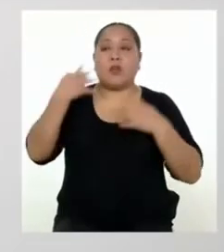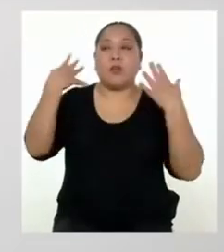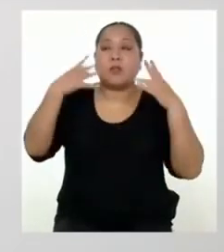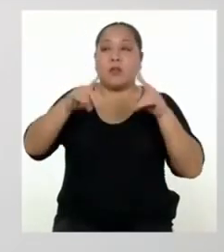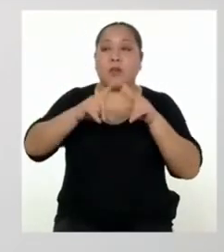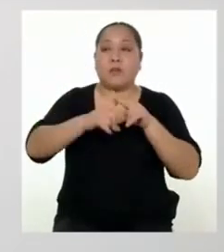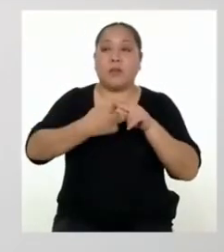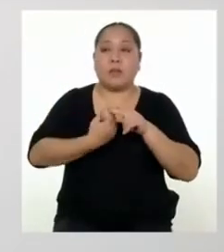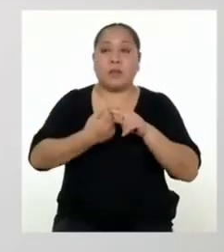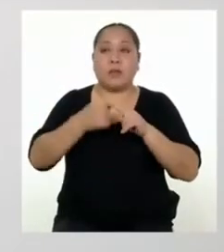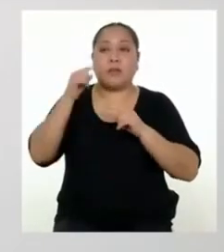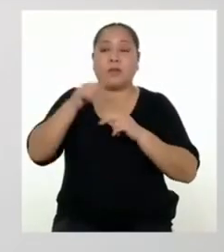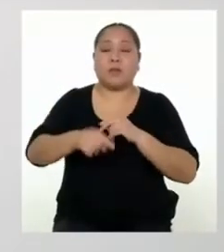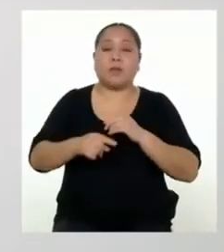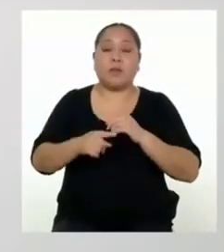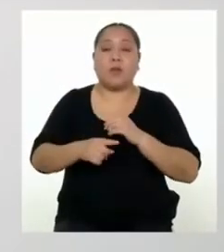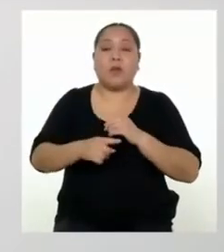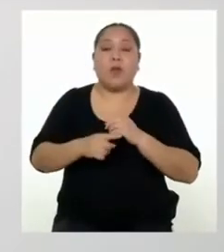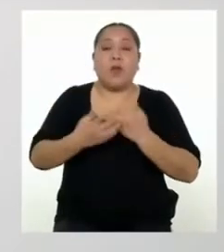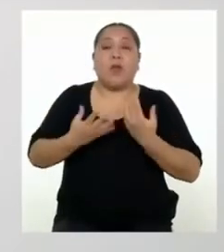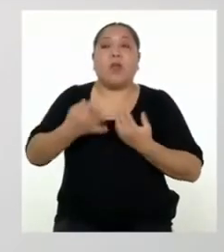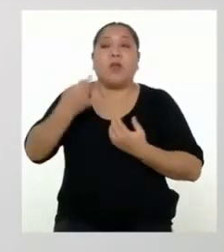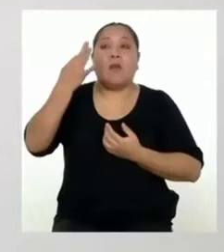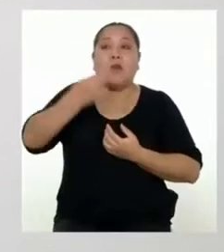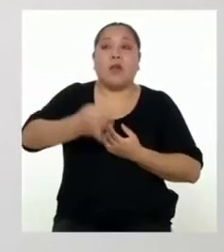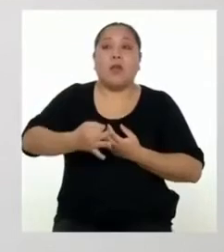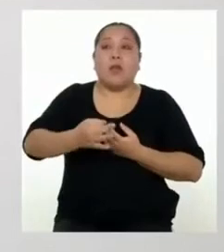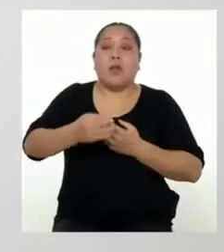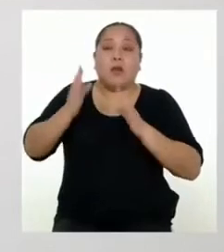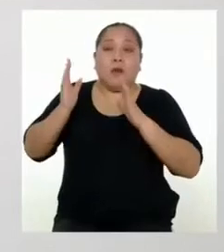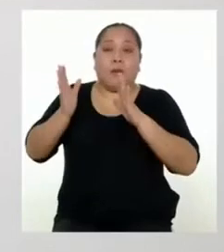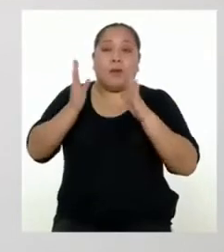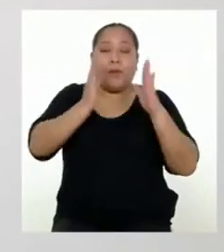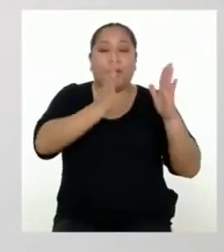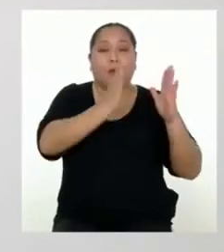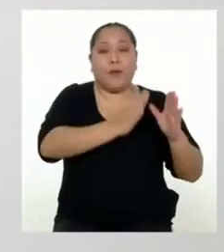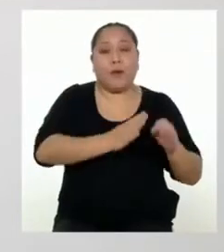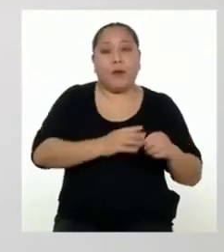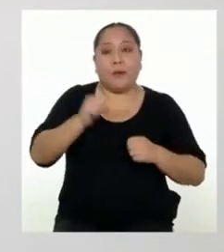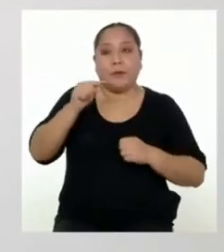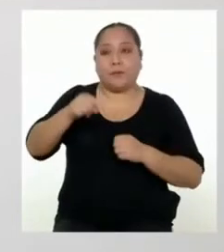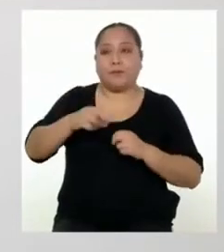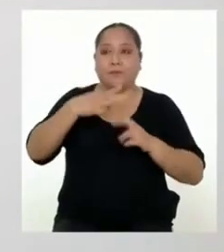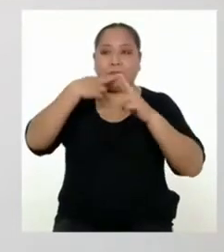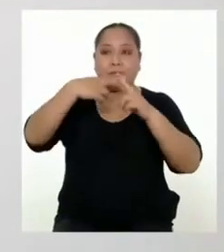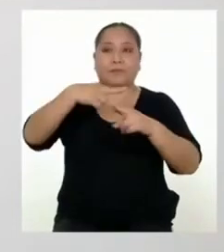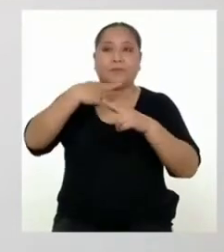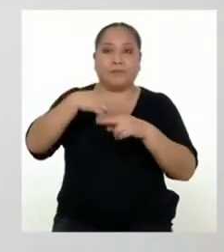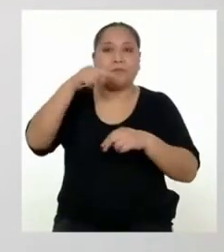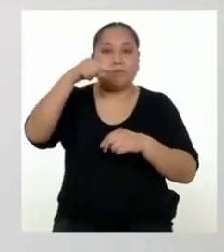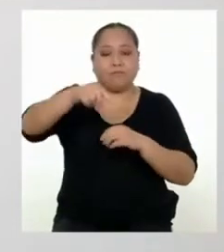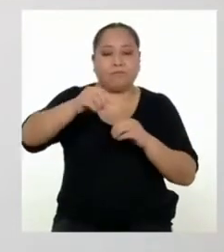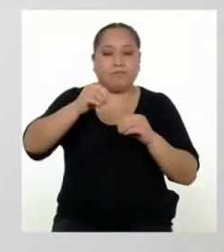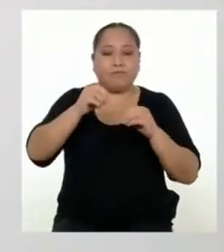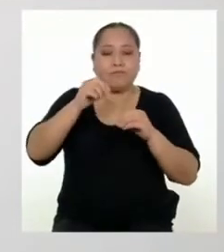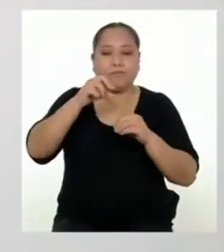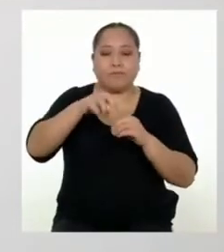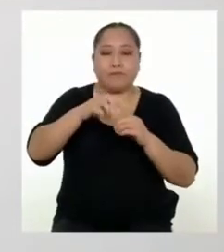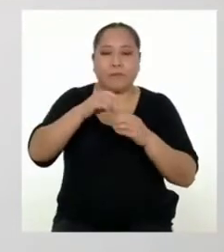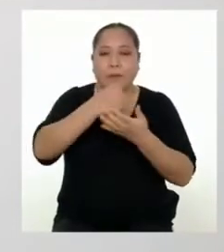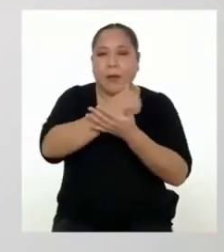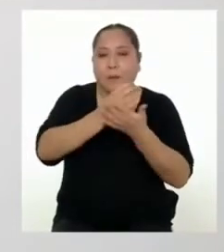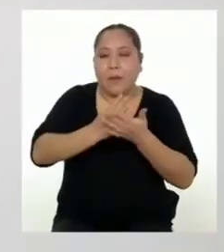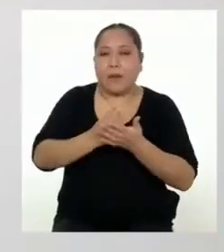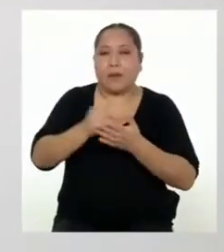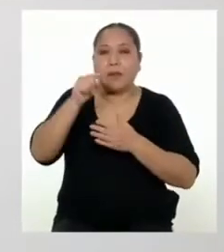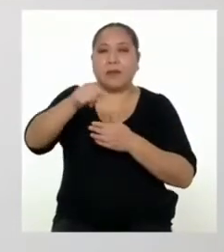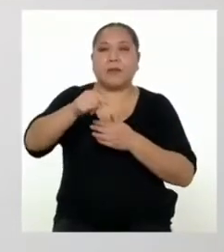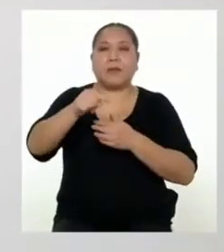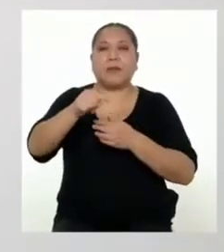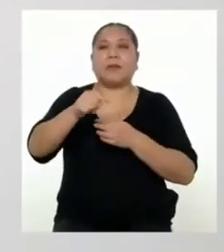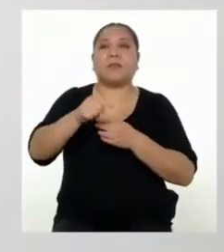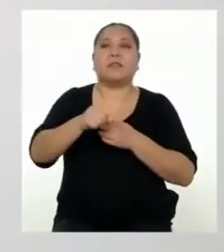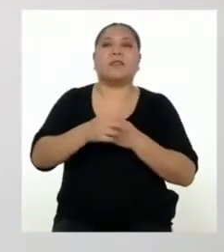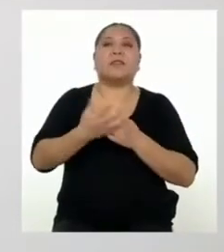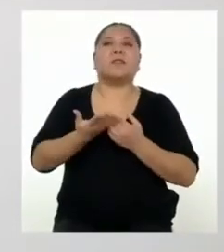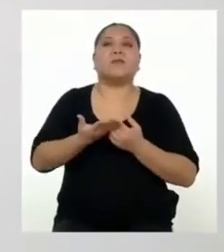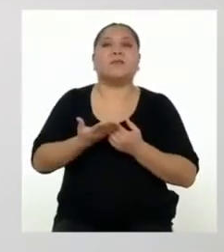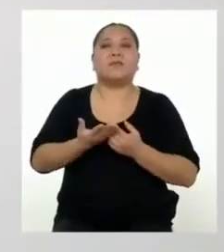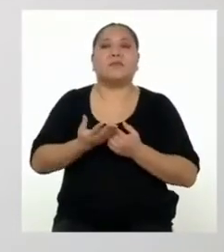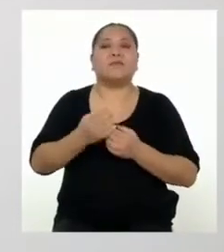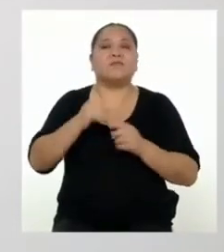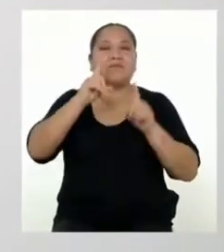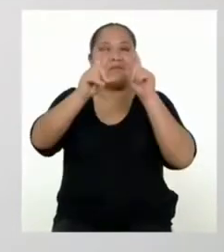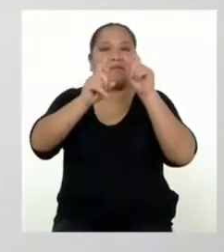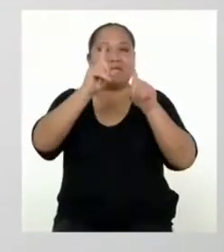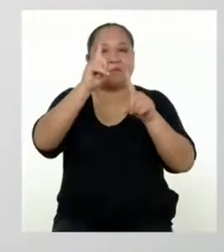a arrancar es con asegurarnos de lo que vayamos a producir. Responda a la situación planteada. Para ello, tenemos las